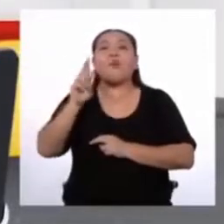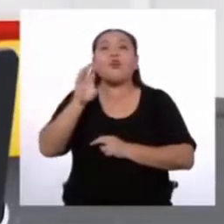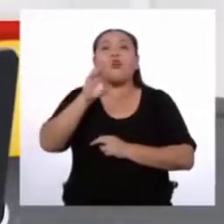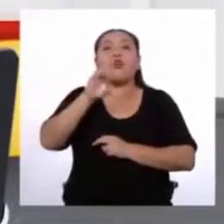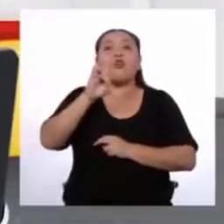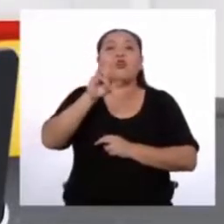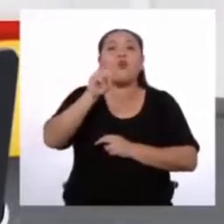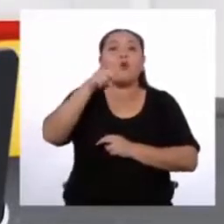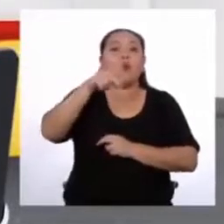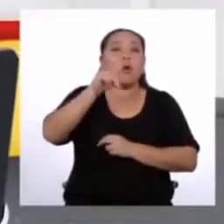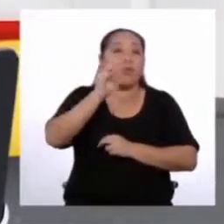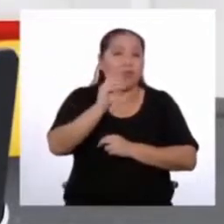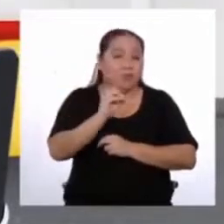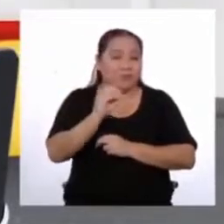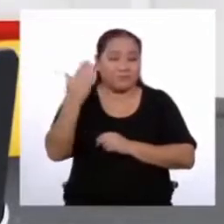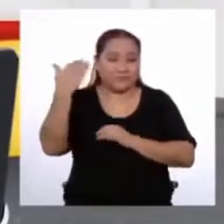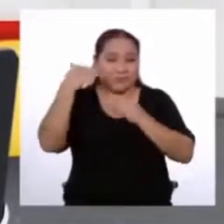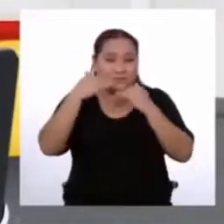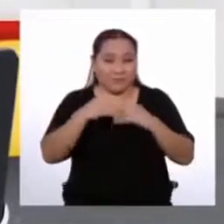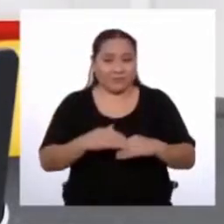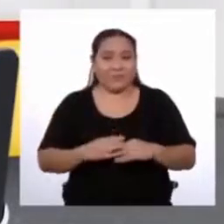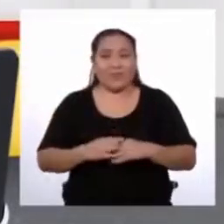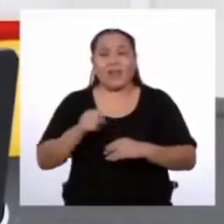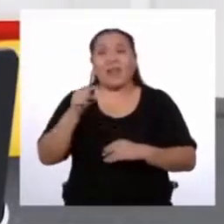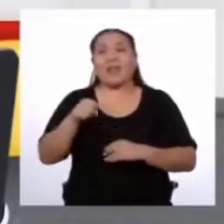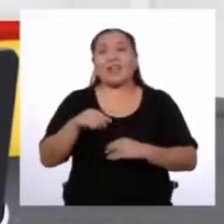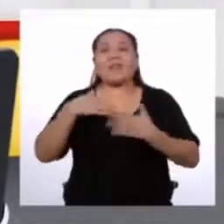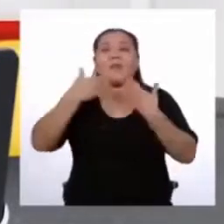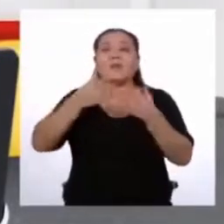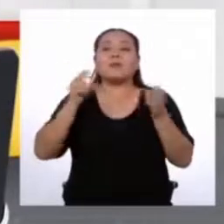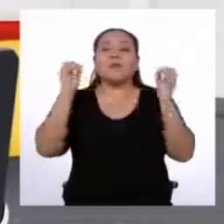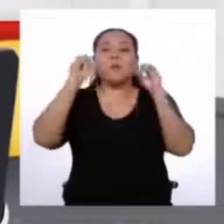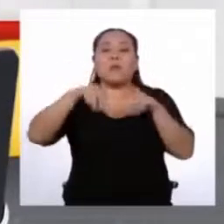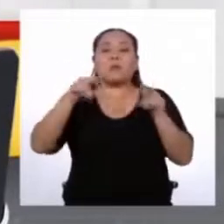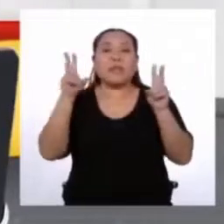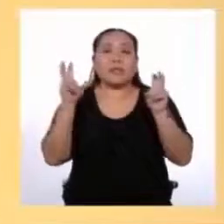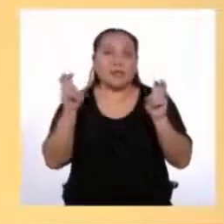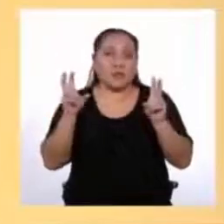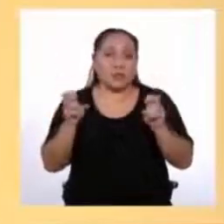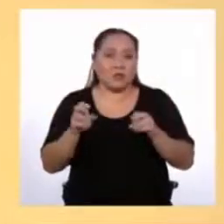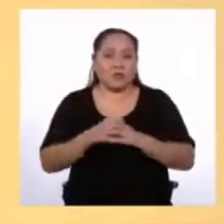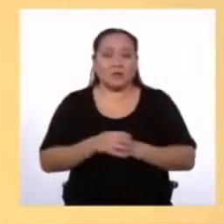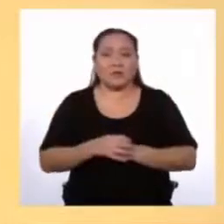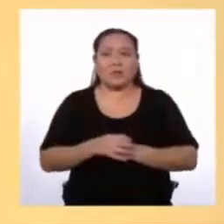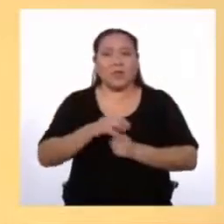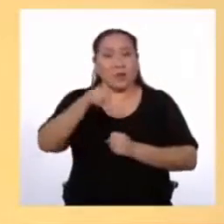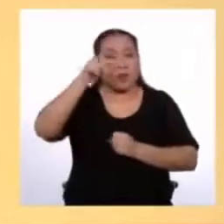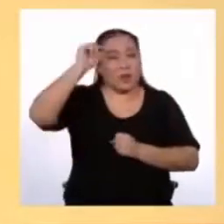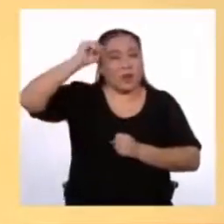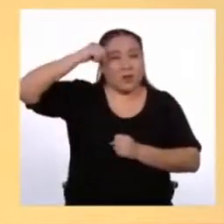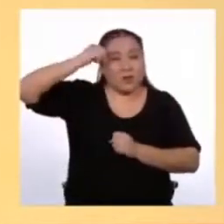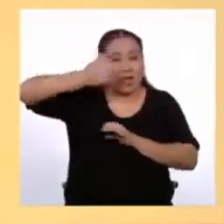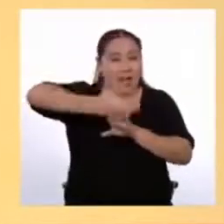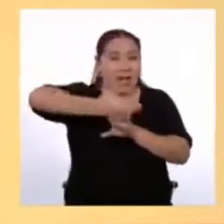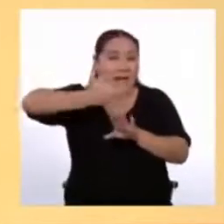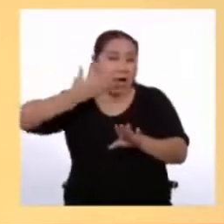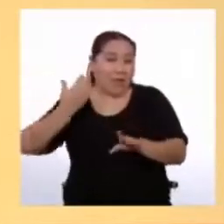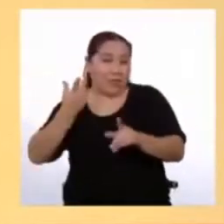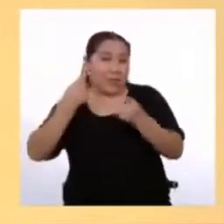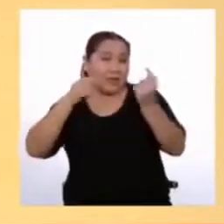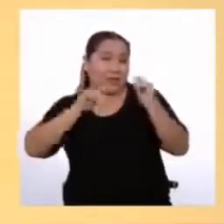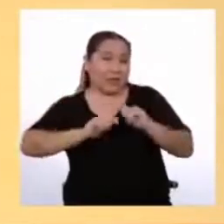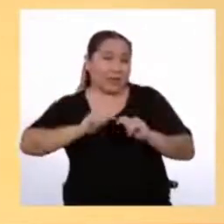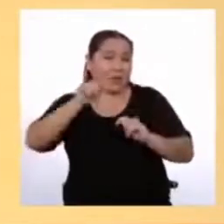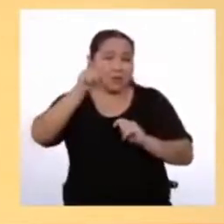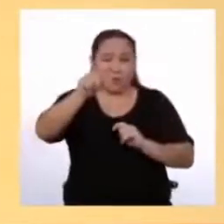De ahí viene esta parte del título preliminar ¿Recuerdas que antes del bloque lo